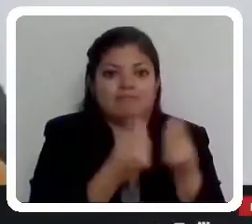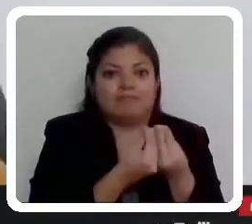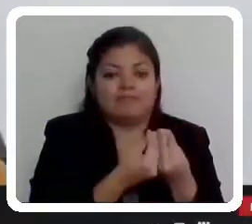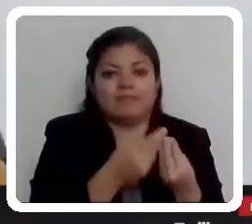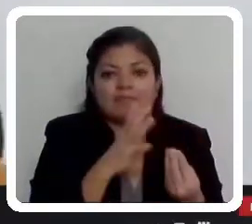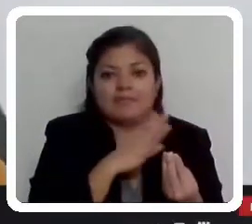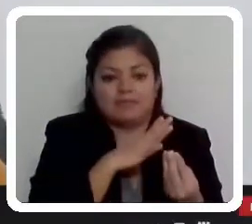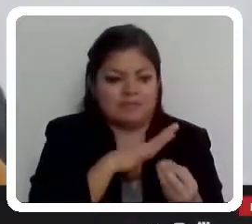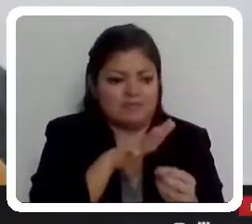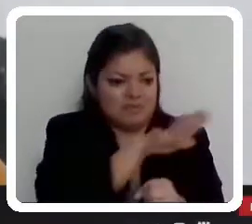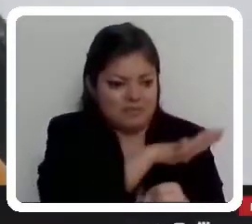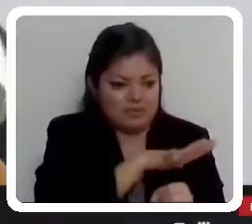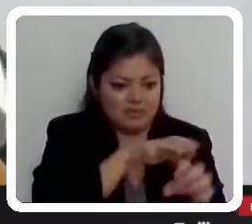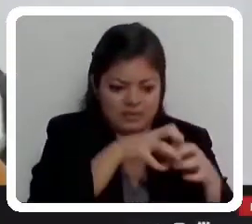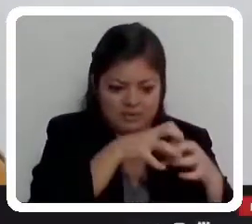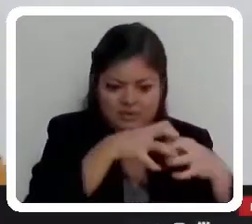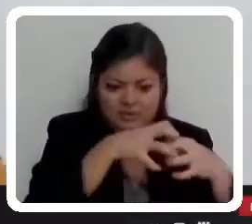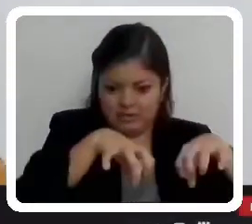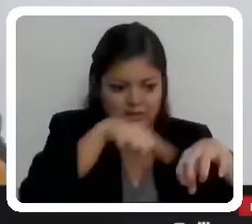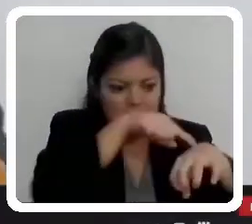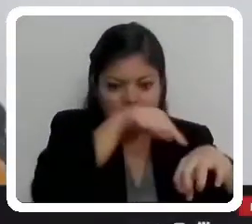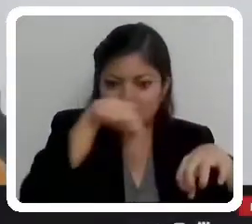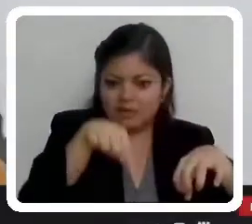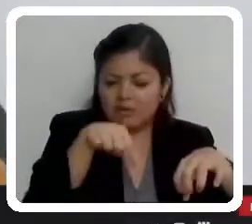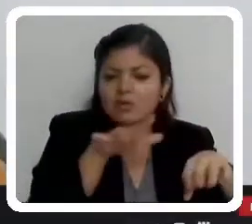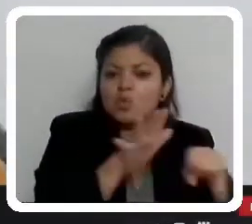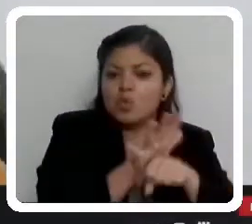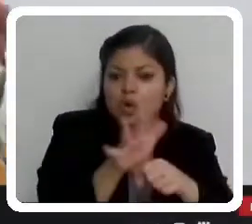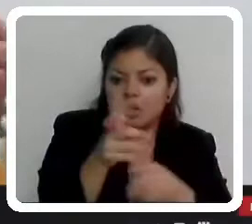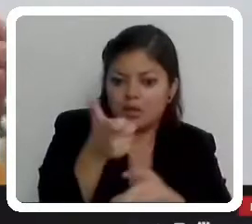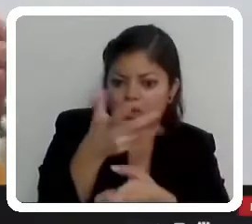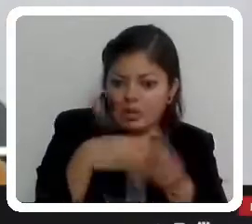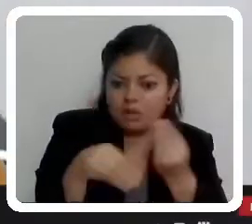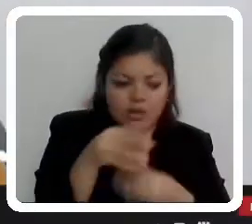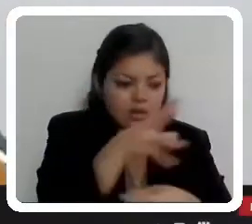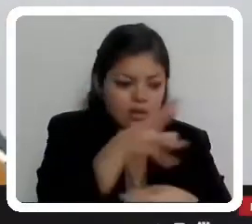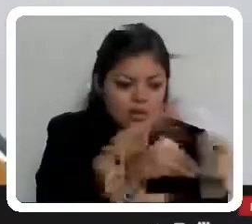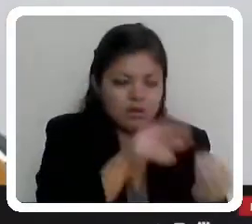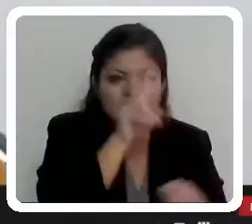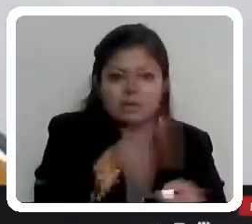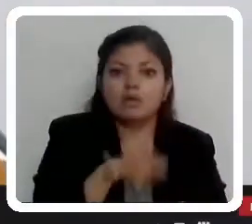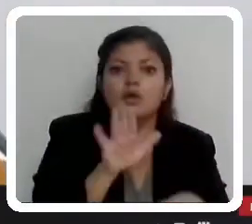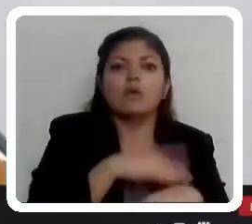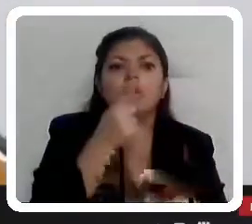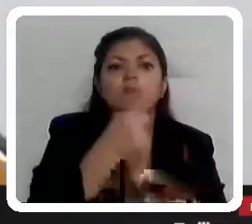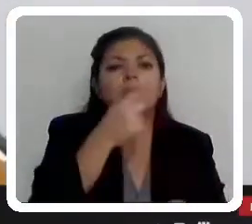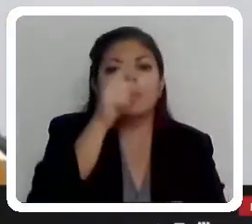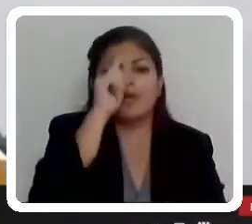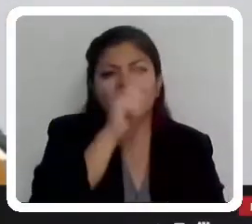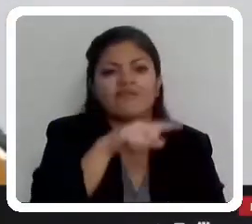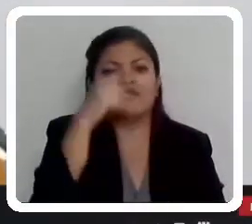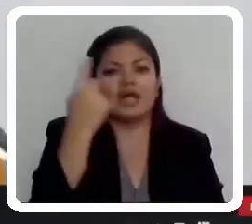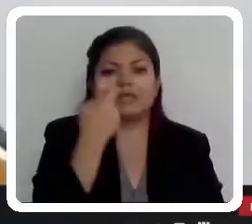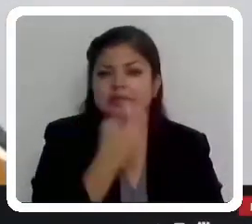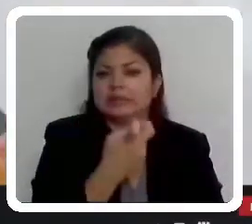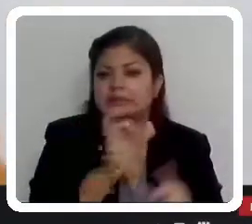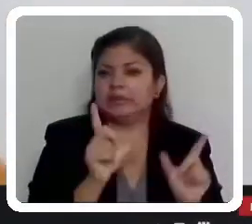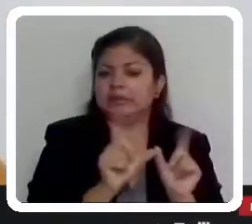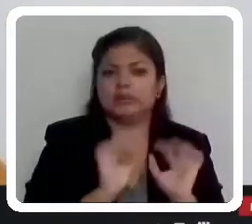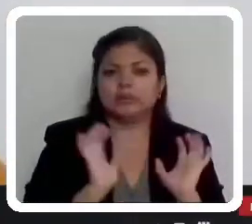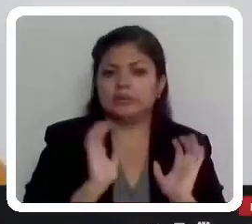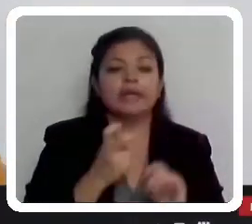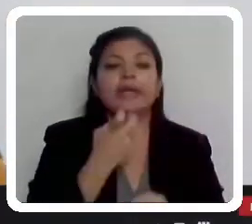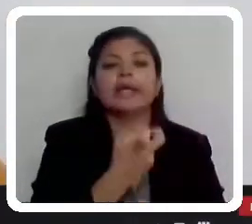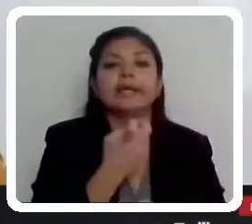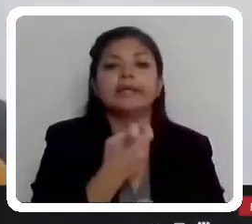territorio poblado a cada municipio, ver el impacto real que generan los municipios, porque no es sencillo. No solamente es decir, este